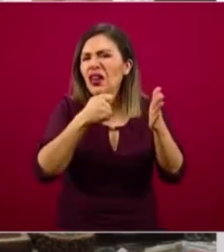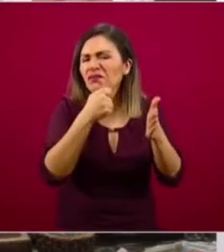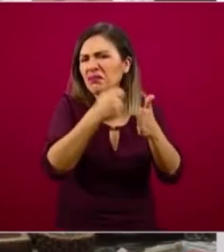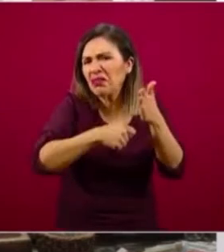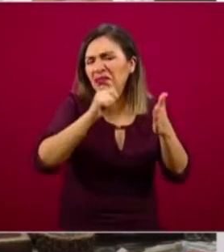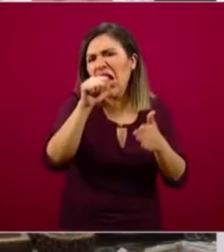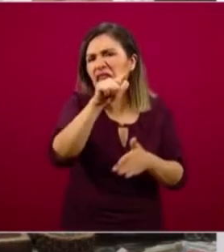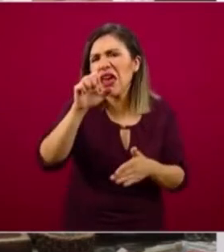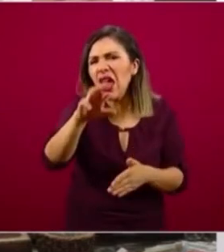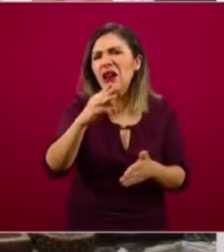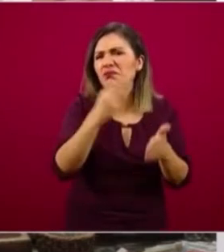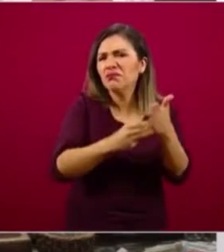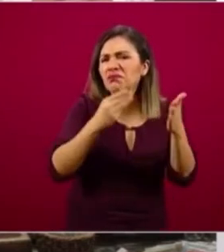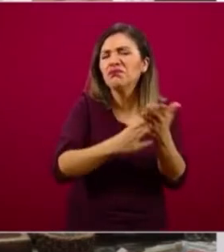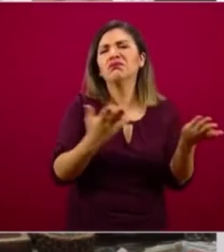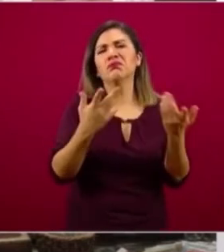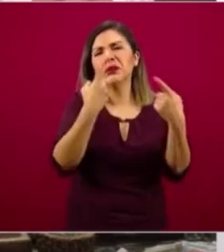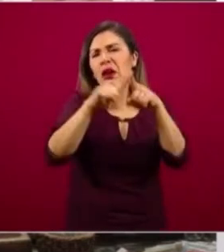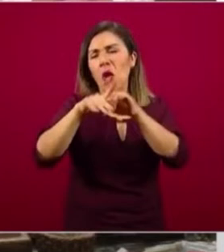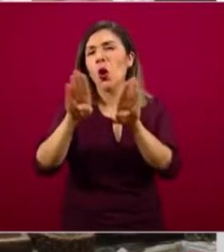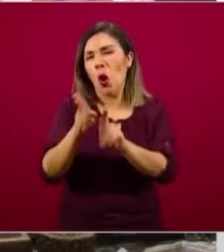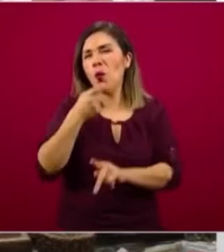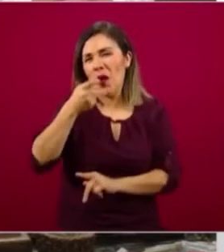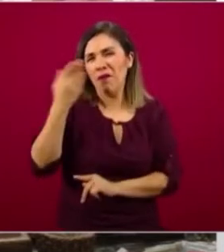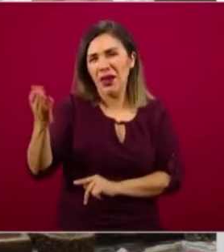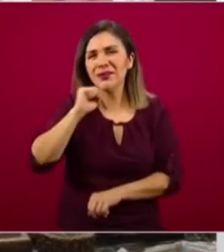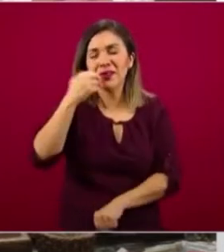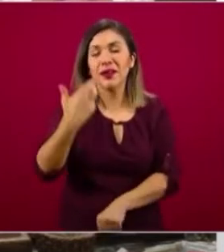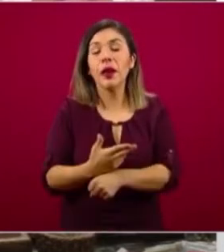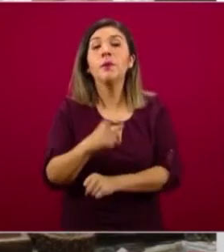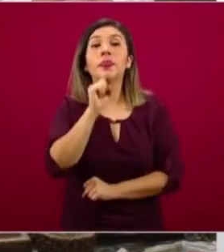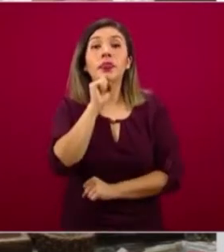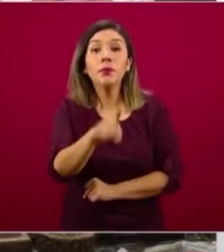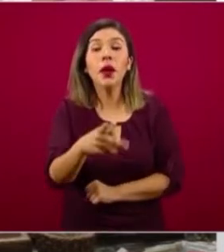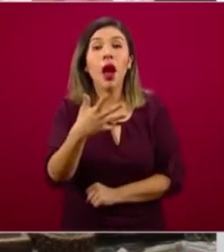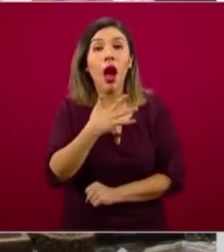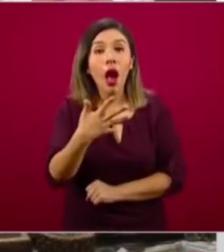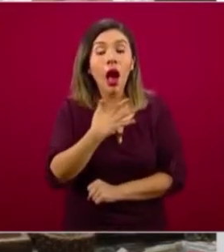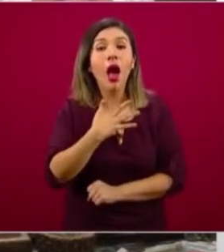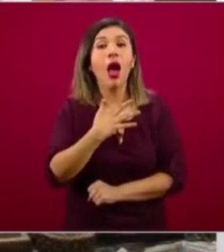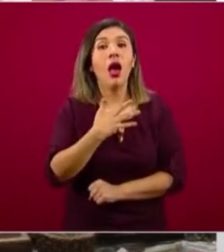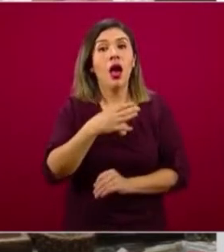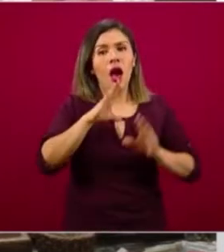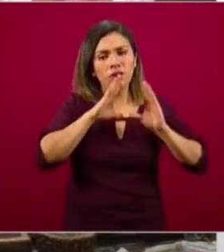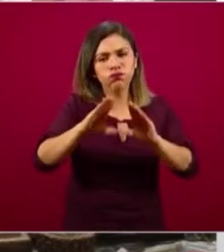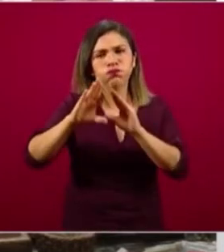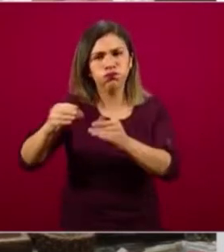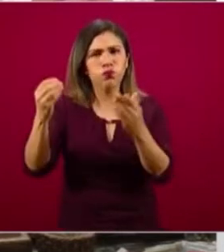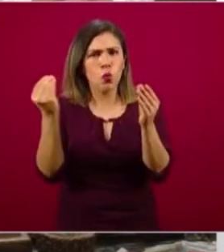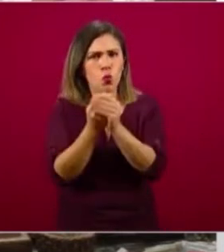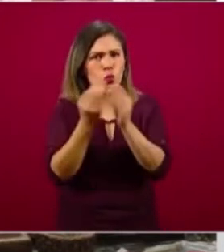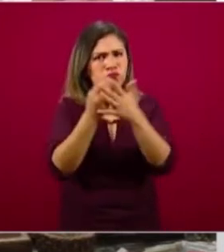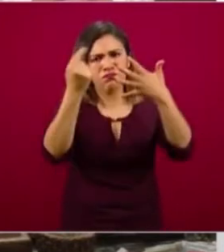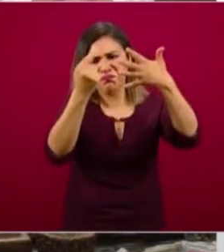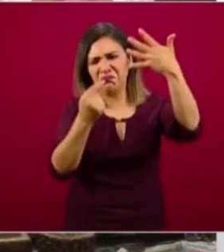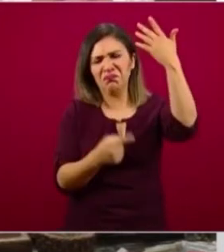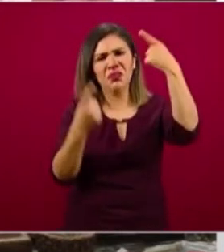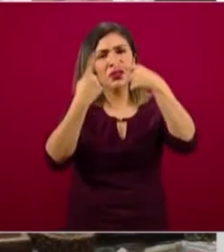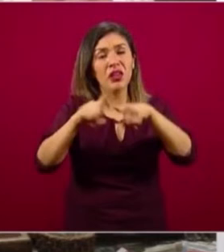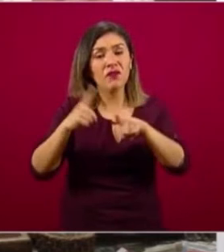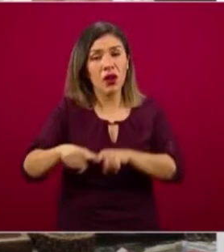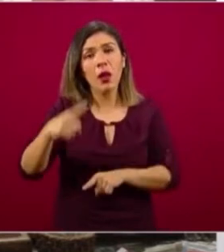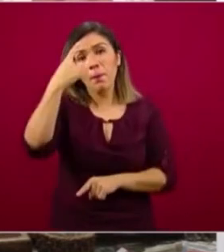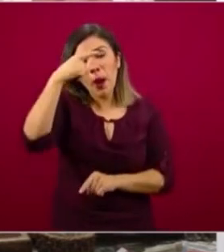como ya lo decía la secretaria alcalde. También tenemos una oferta de capacitación importante en el sector